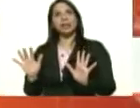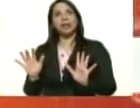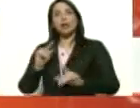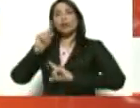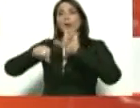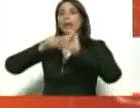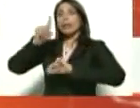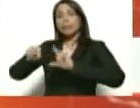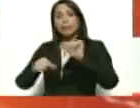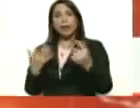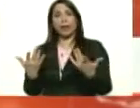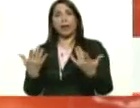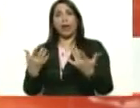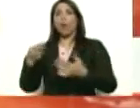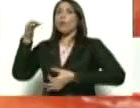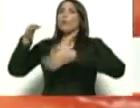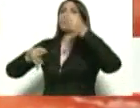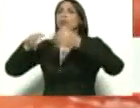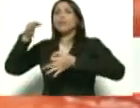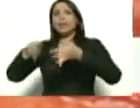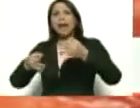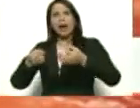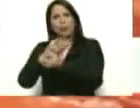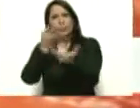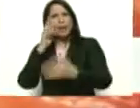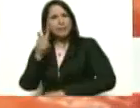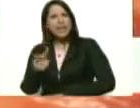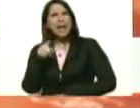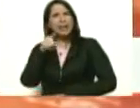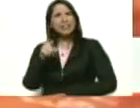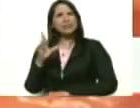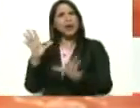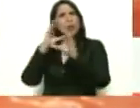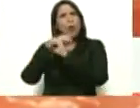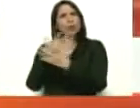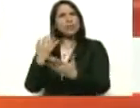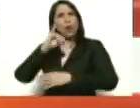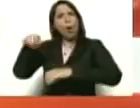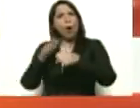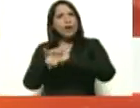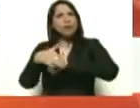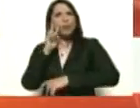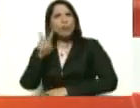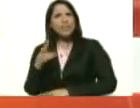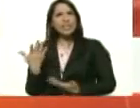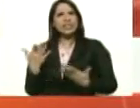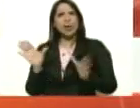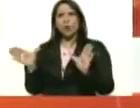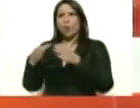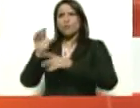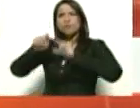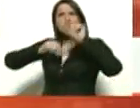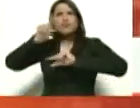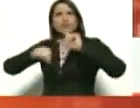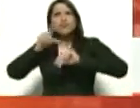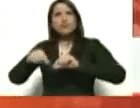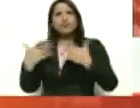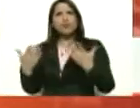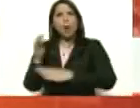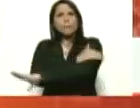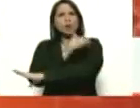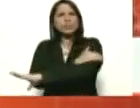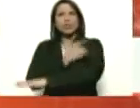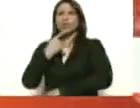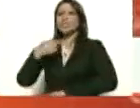a justificar el caso. ¿Ustedes vieron eso anoche, Jorge? Sí, presidente. Conjuntos de Twitter de la derecha